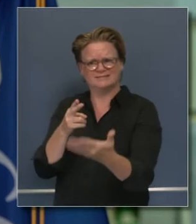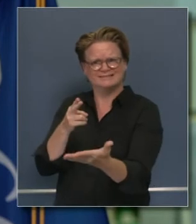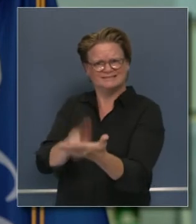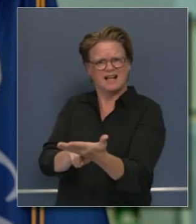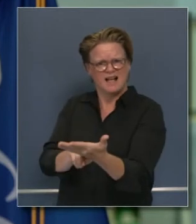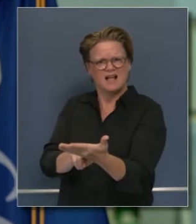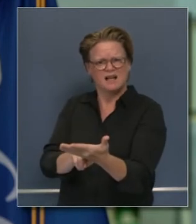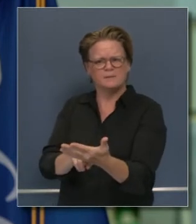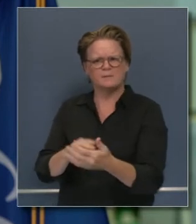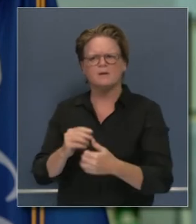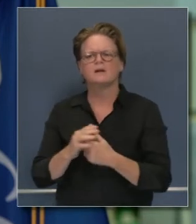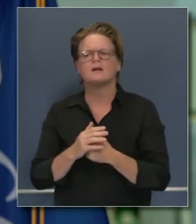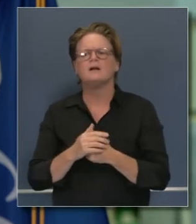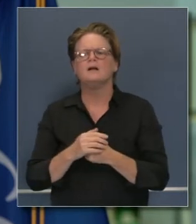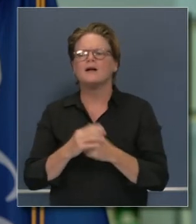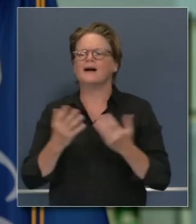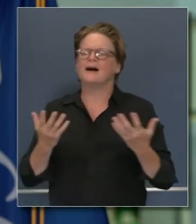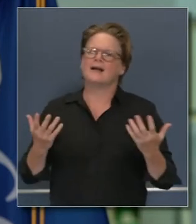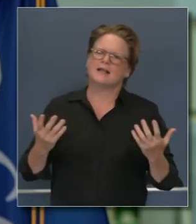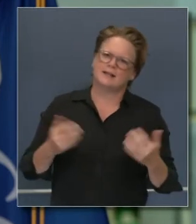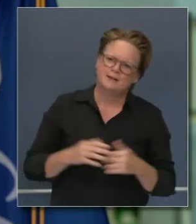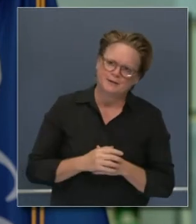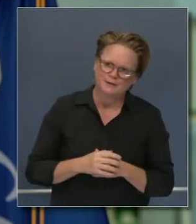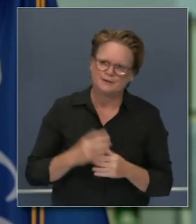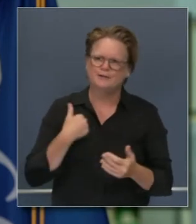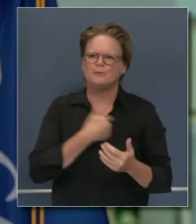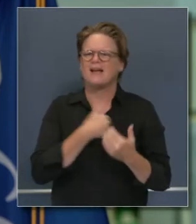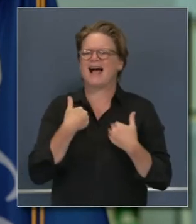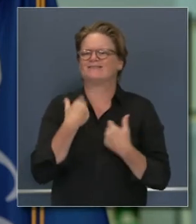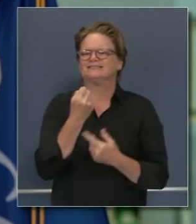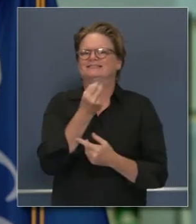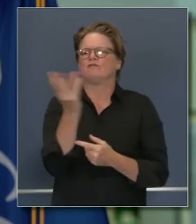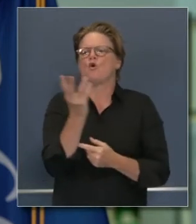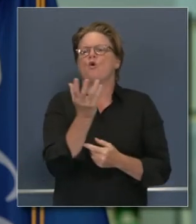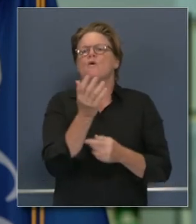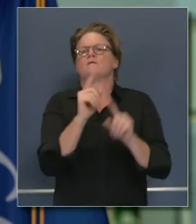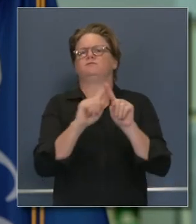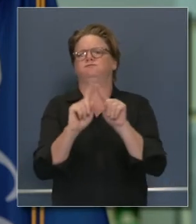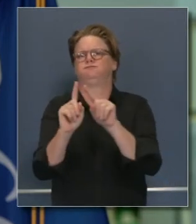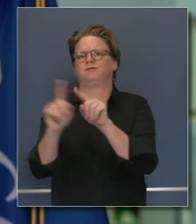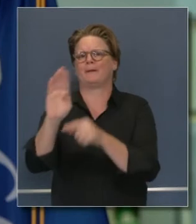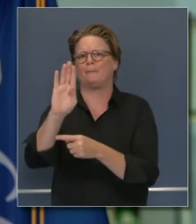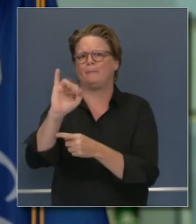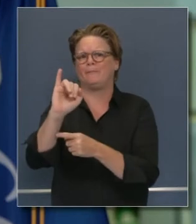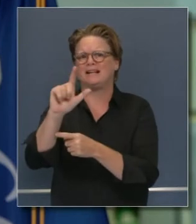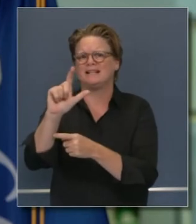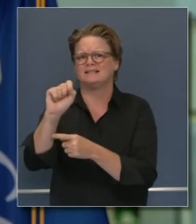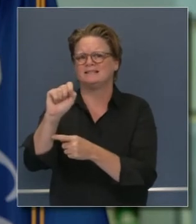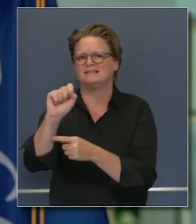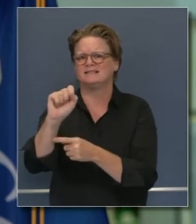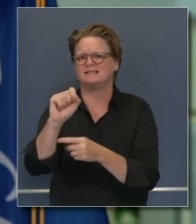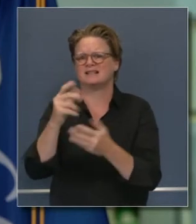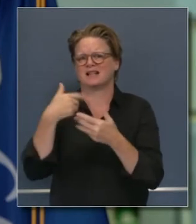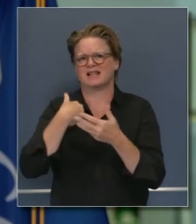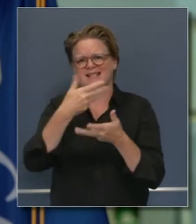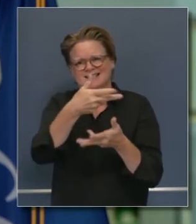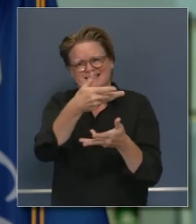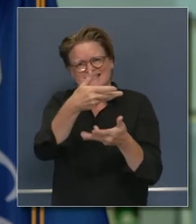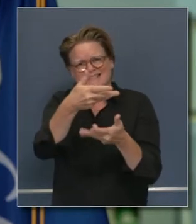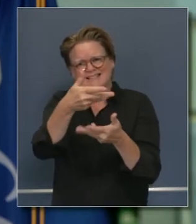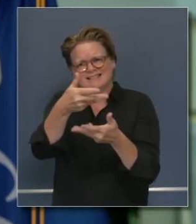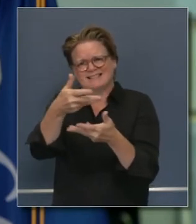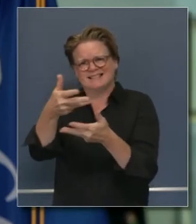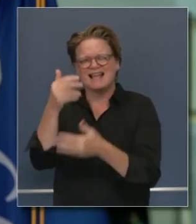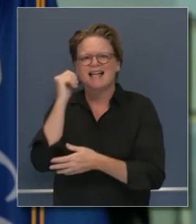tenemos cientos de propuestas de ley que se están discutiendo en la legislatura no solo